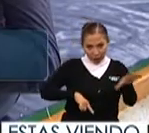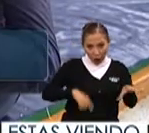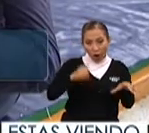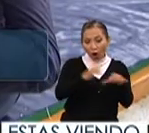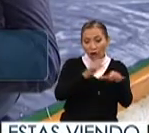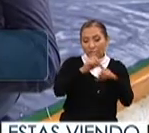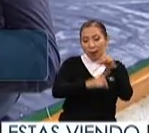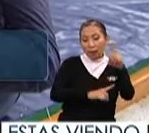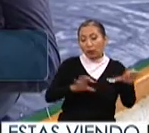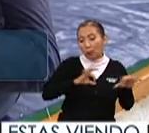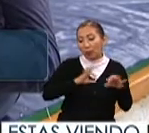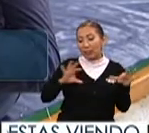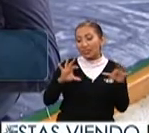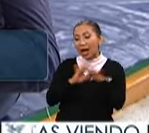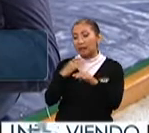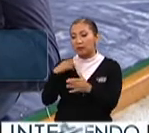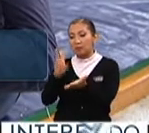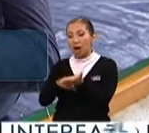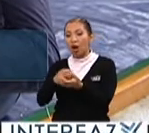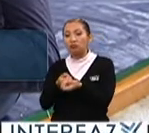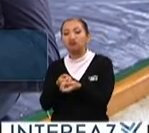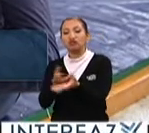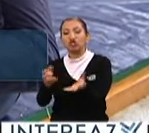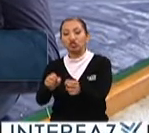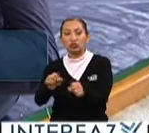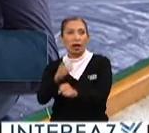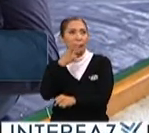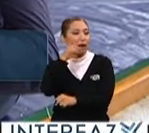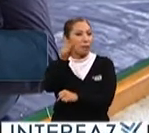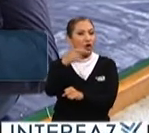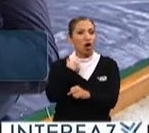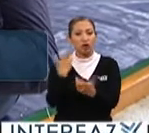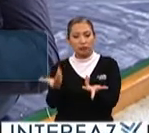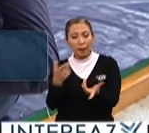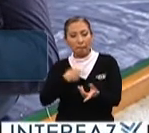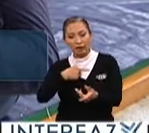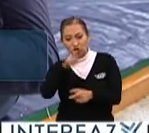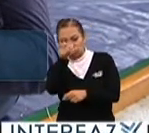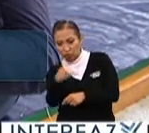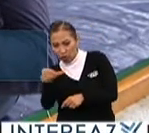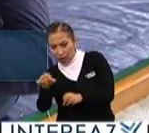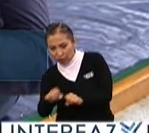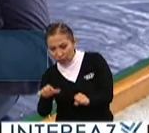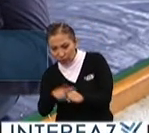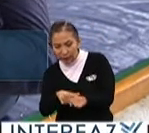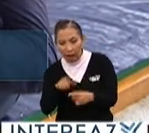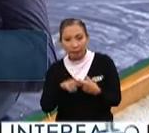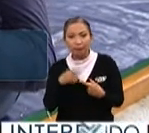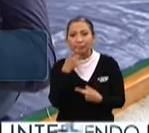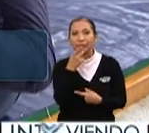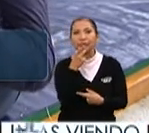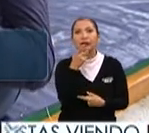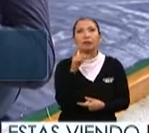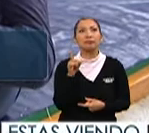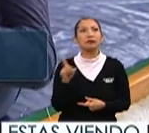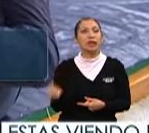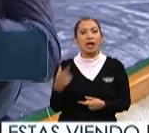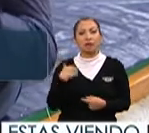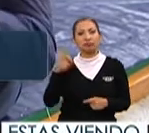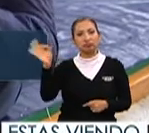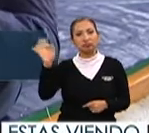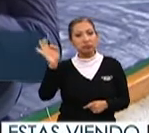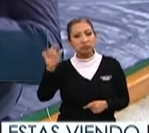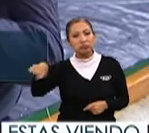a través del deporte puedes generar valor social hablamos de capital social hablamos de la